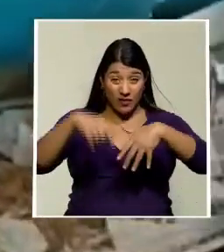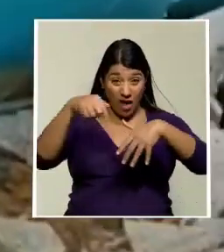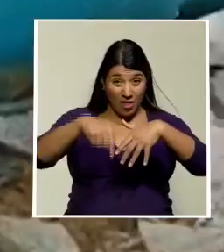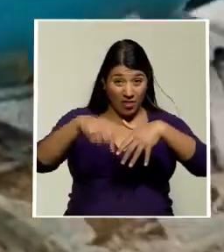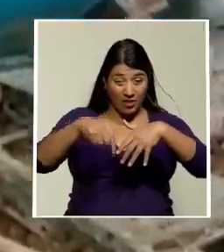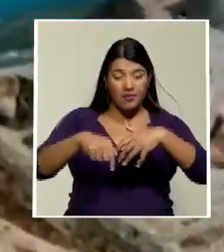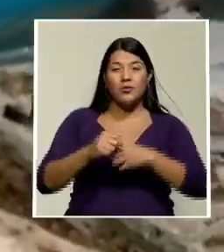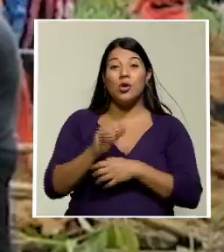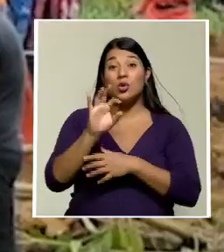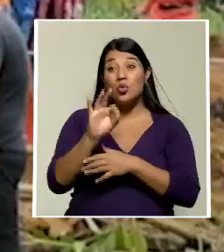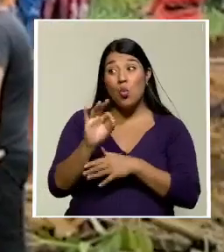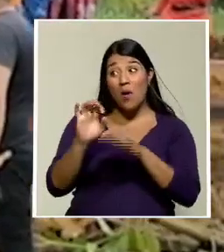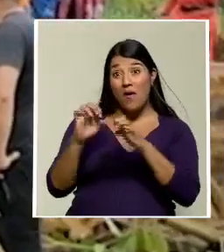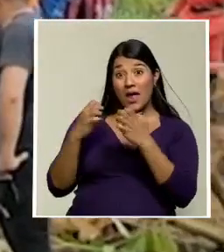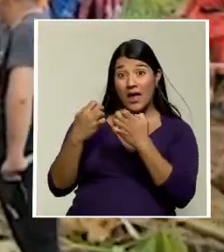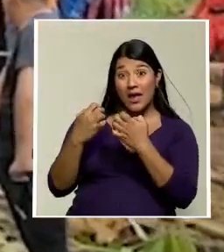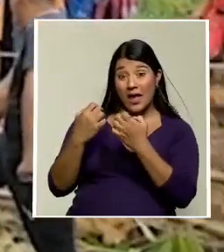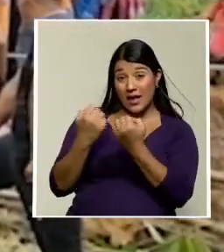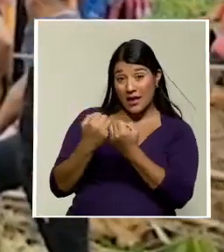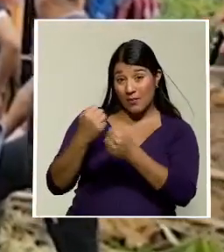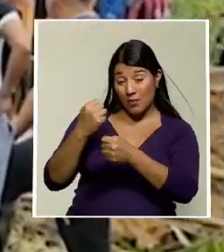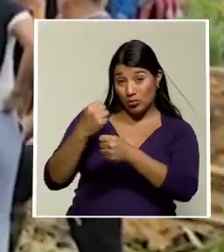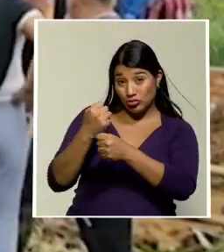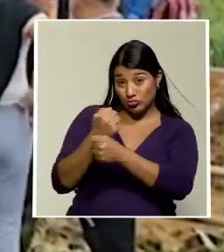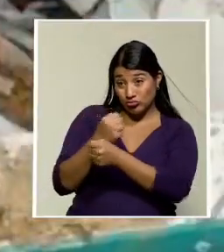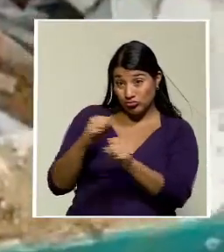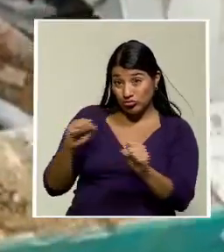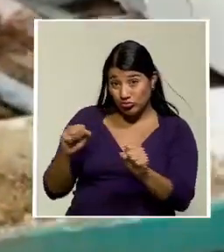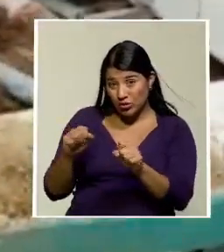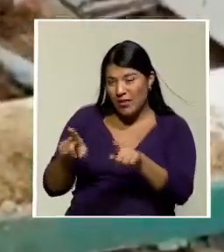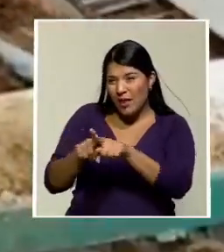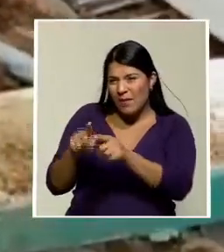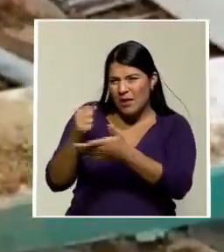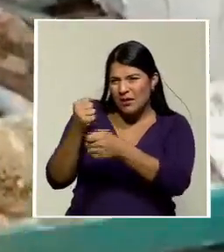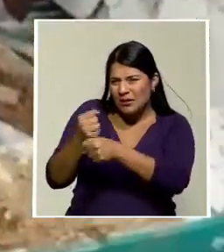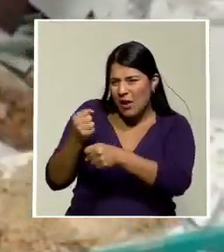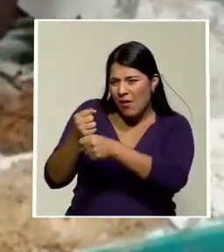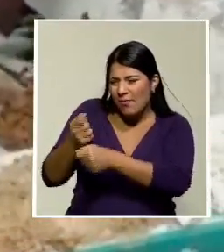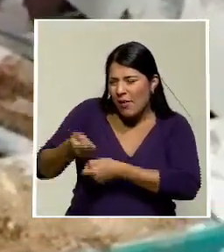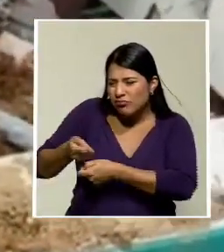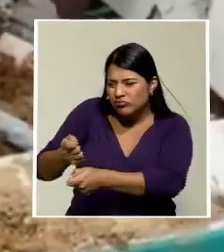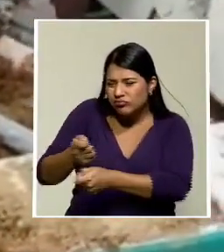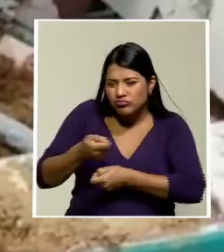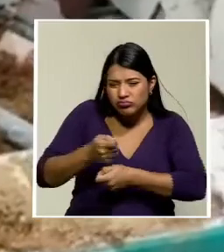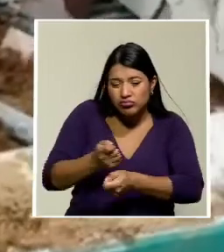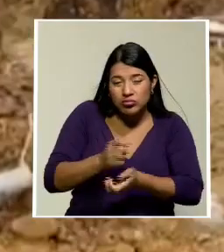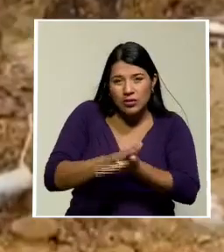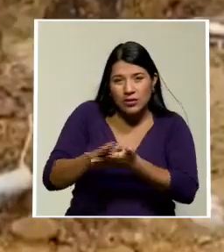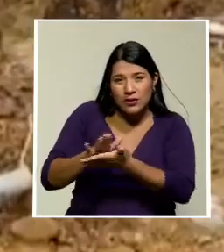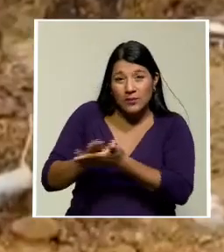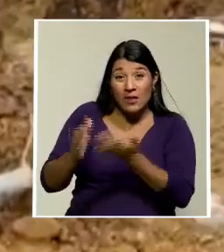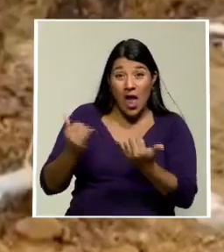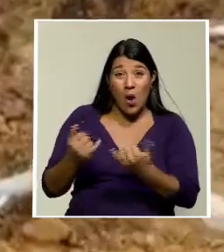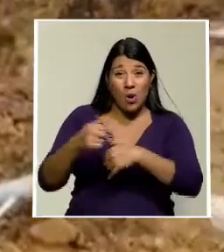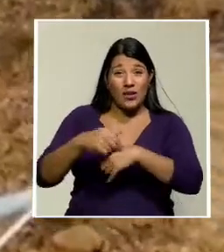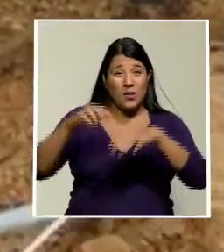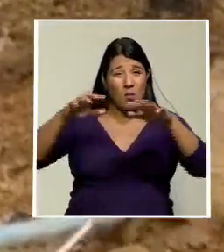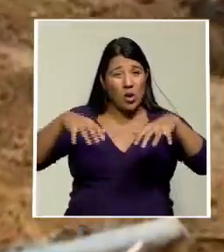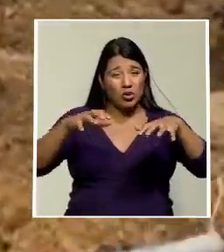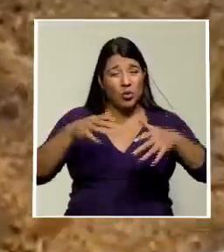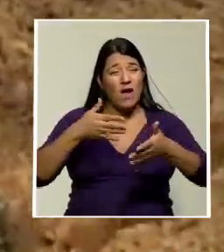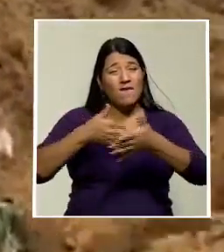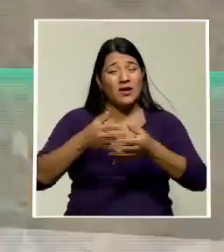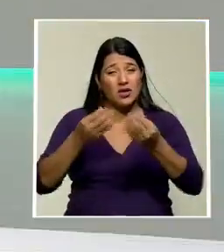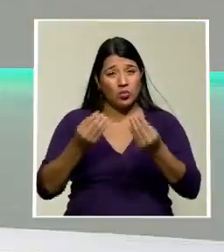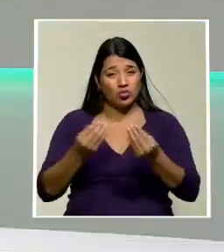9 equipos de rescate trabajan para limpiar el lodo que también ha enterrado una carretera la temporada de lluvias afecta a gran parte del país